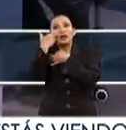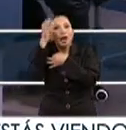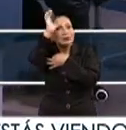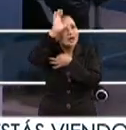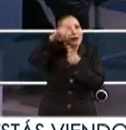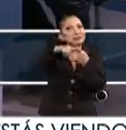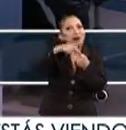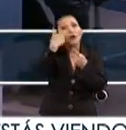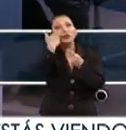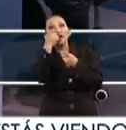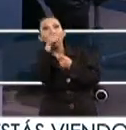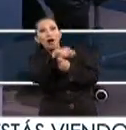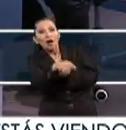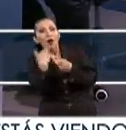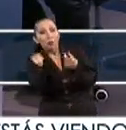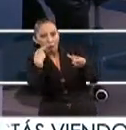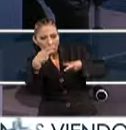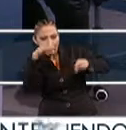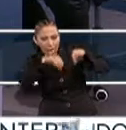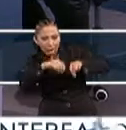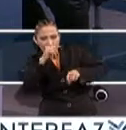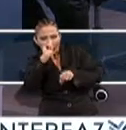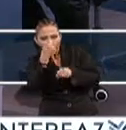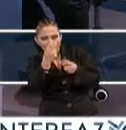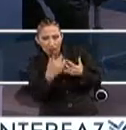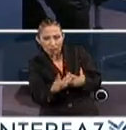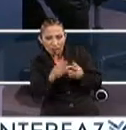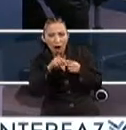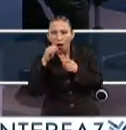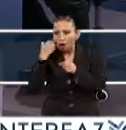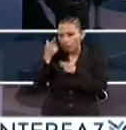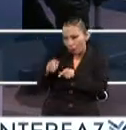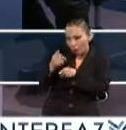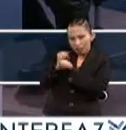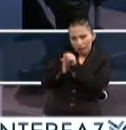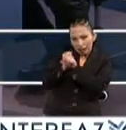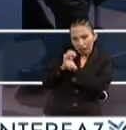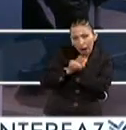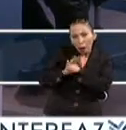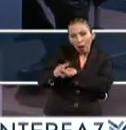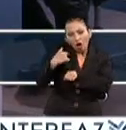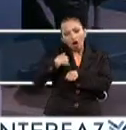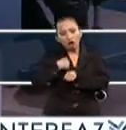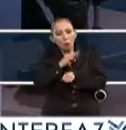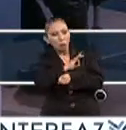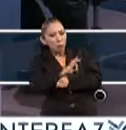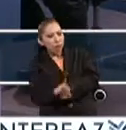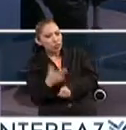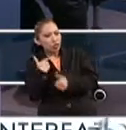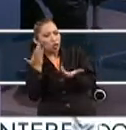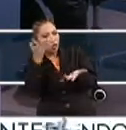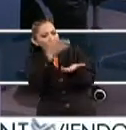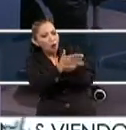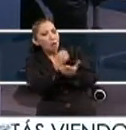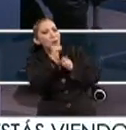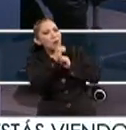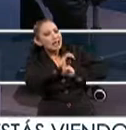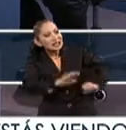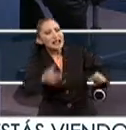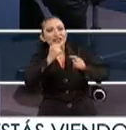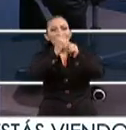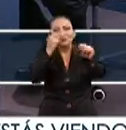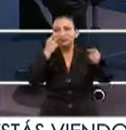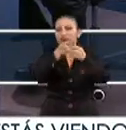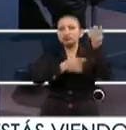científico, si puede ser un desarrollador tecnológico, si puede dedicarse a la investigación, si puede dedicarse a los medios, a la publicidad, al